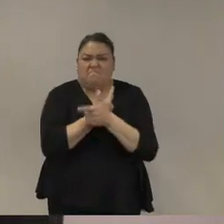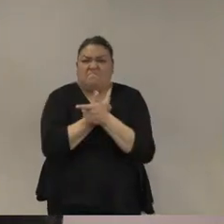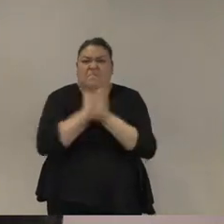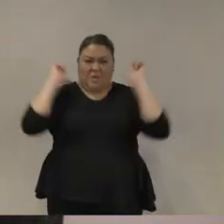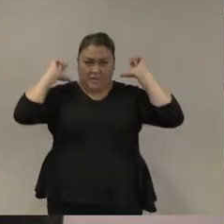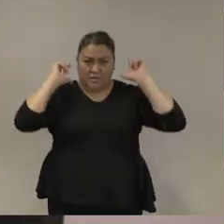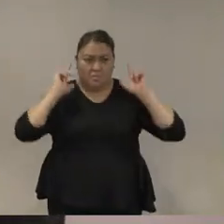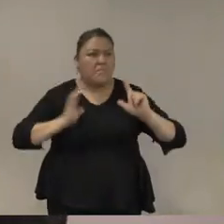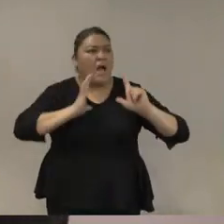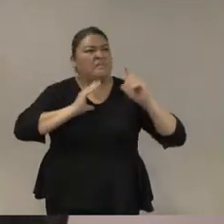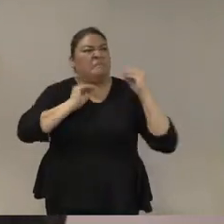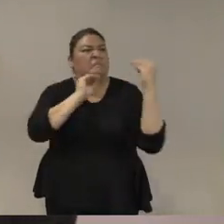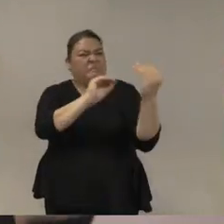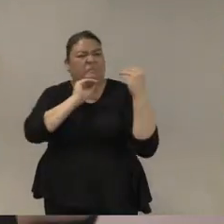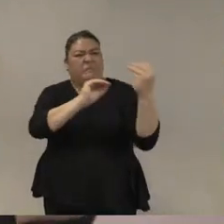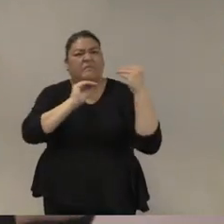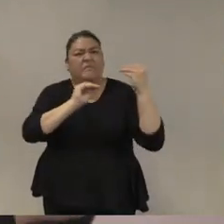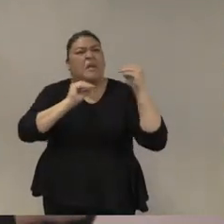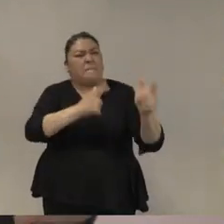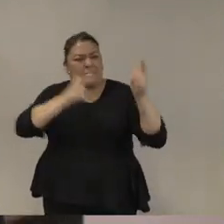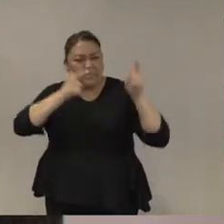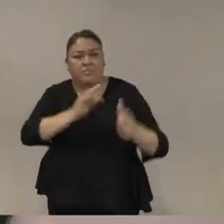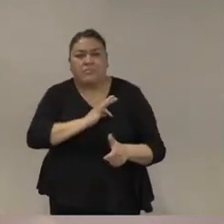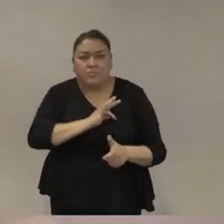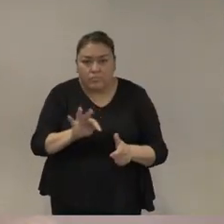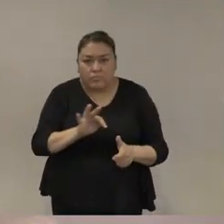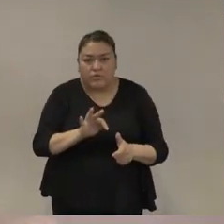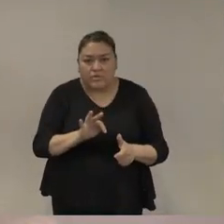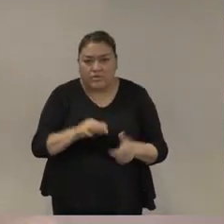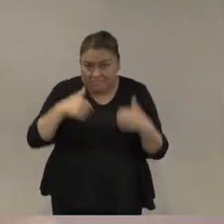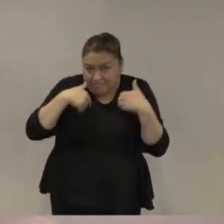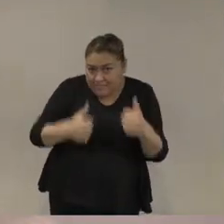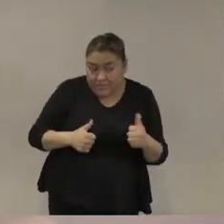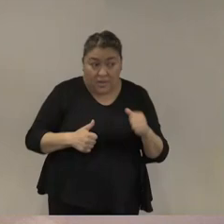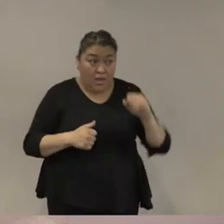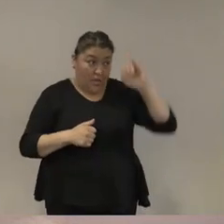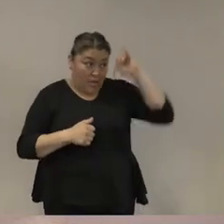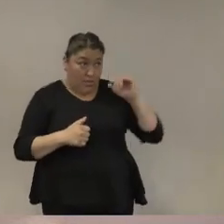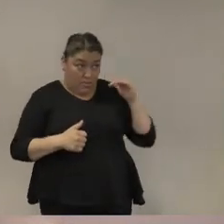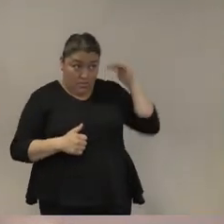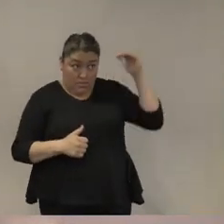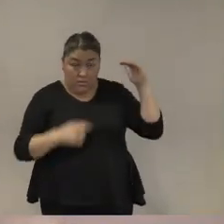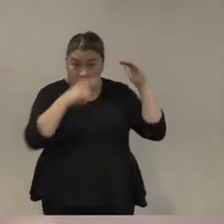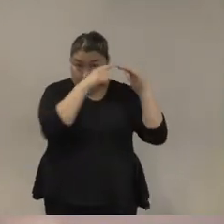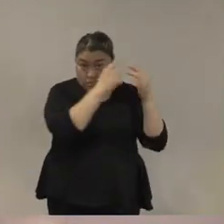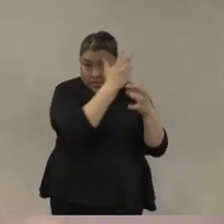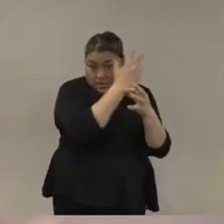una diferencia entre las reglas formales y las prácticas durante un operativo